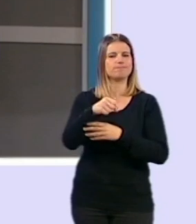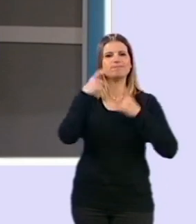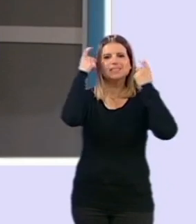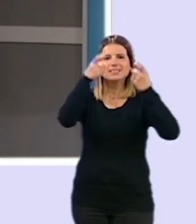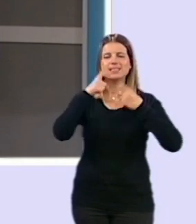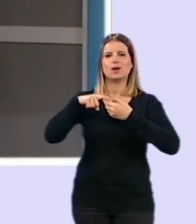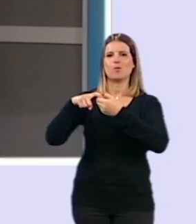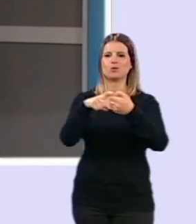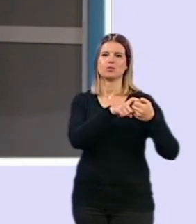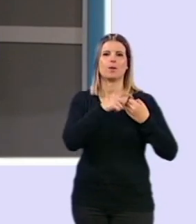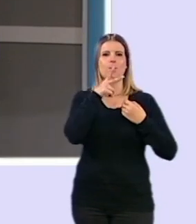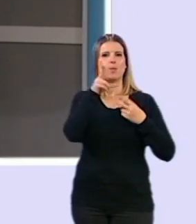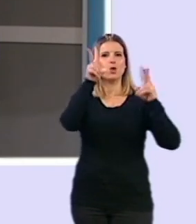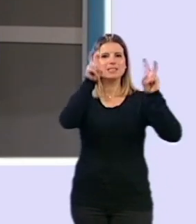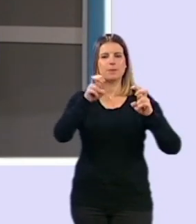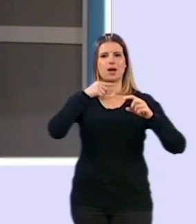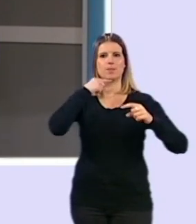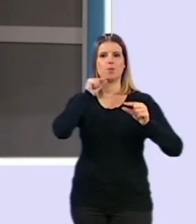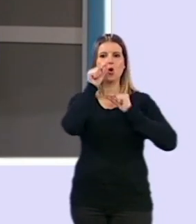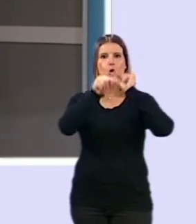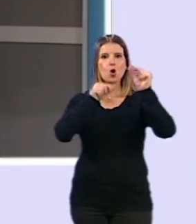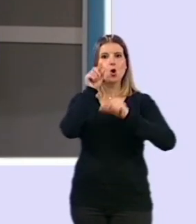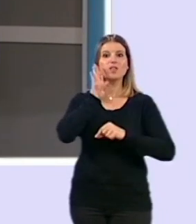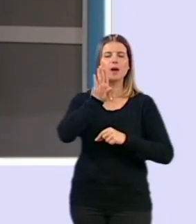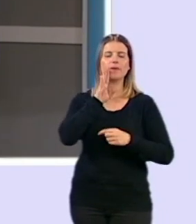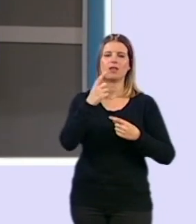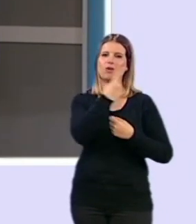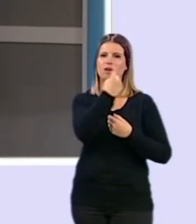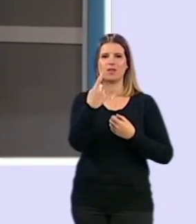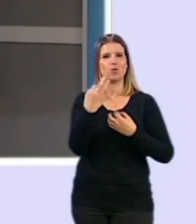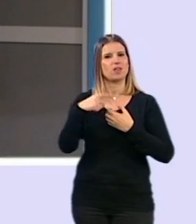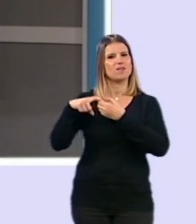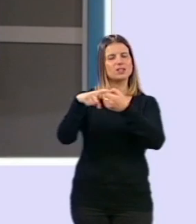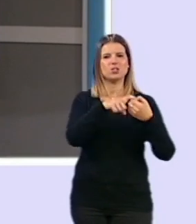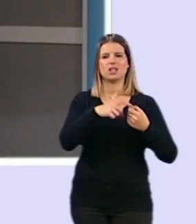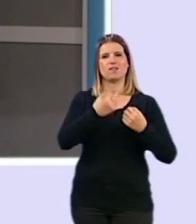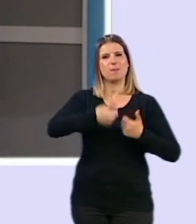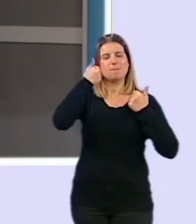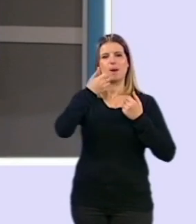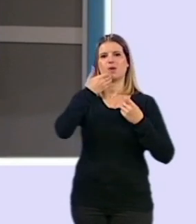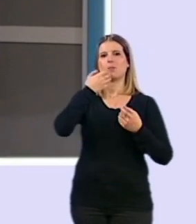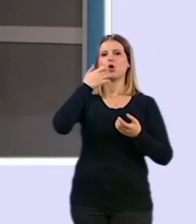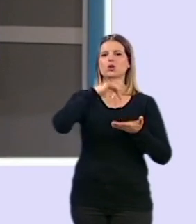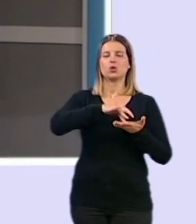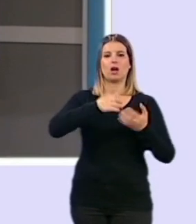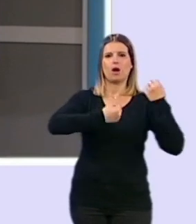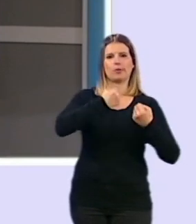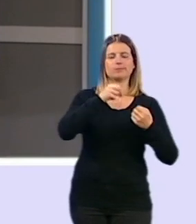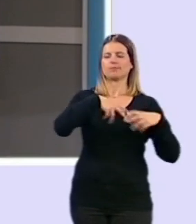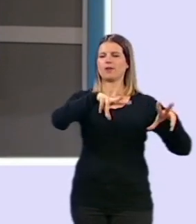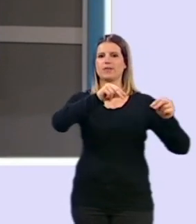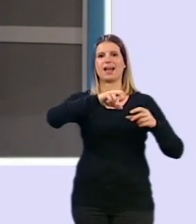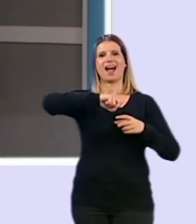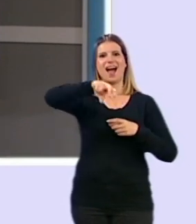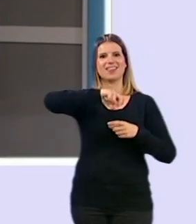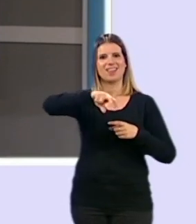Pues, en cosas como la contaminación también tenemos que hacerlo, tenemos que hacer uso de la bicicleta, ir andando cuando podamos, dejar a un lado